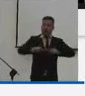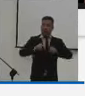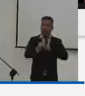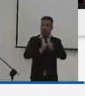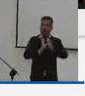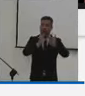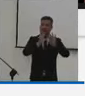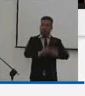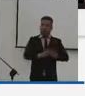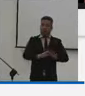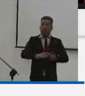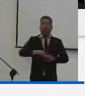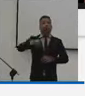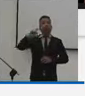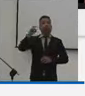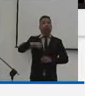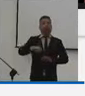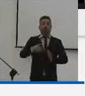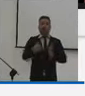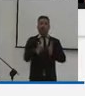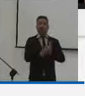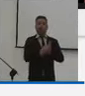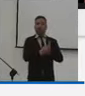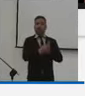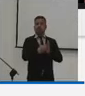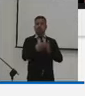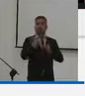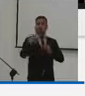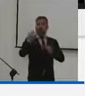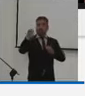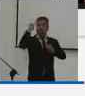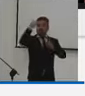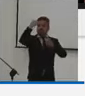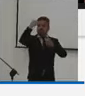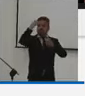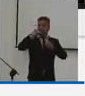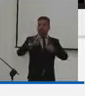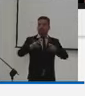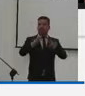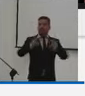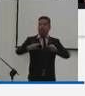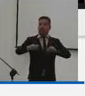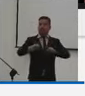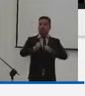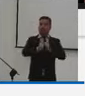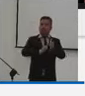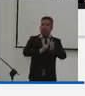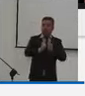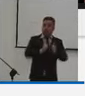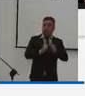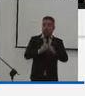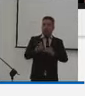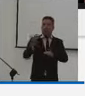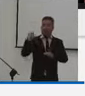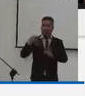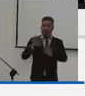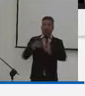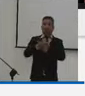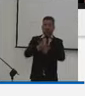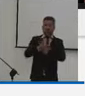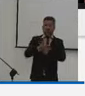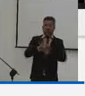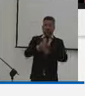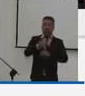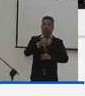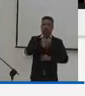administración deportiva deberán acreditar capacitación en áreas deportivas, como lo